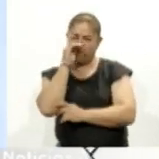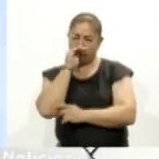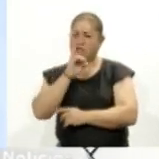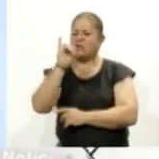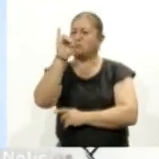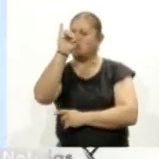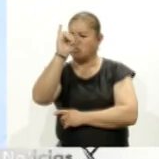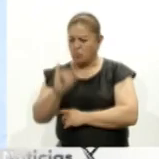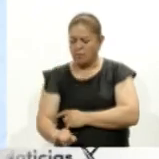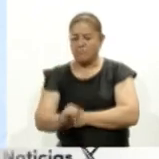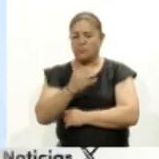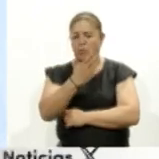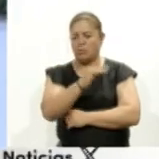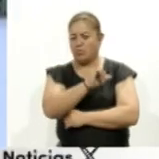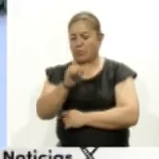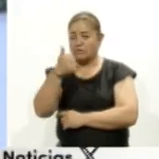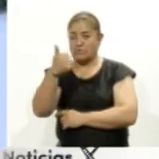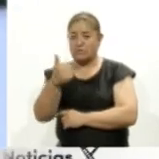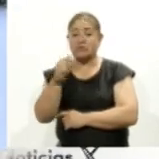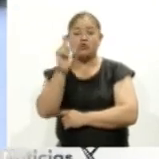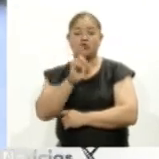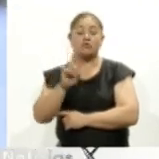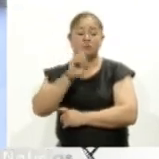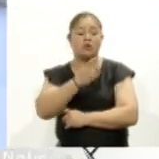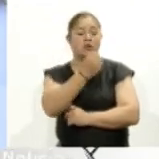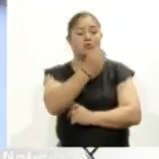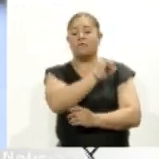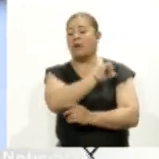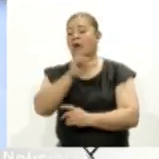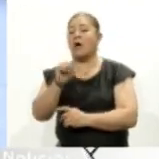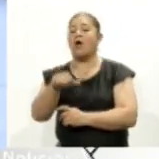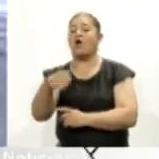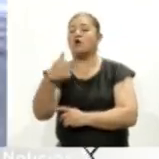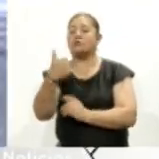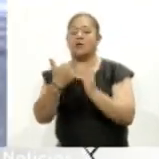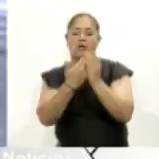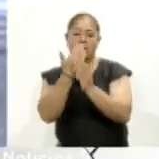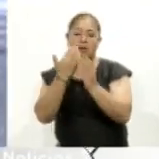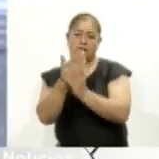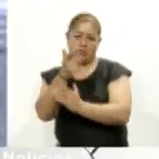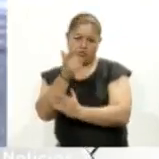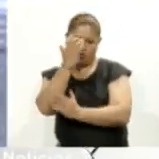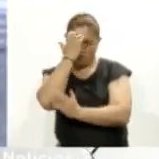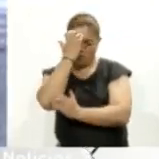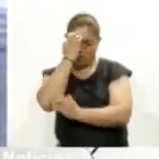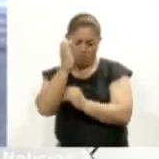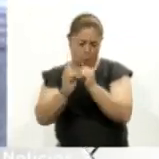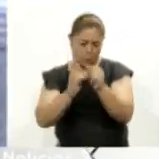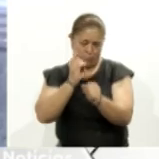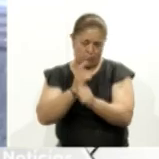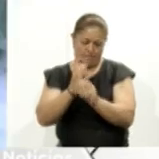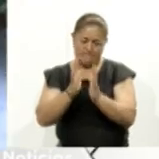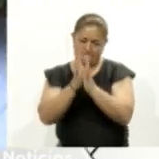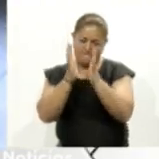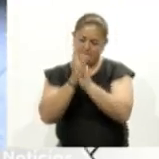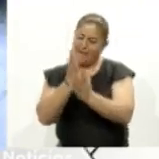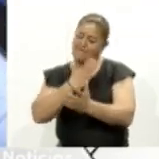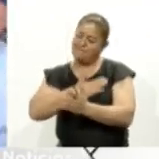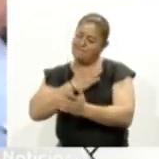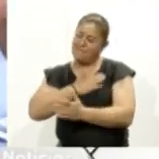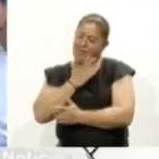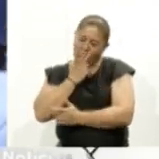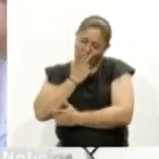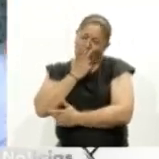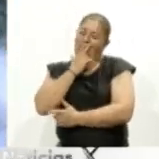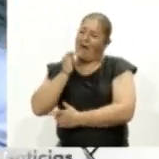4 a 6 de la tarde y los domingos de 9 a 11 de la mañana date la oportunidad de conocer un deporte practicado por nuestros antepasados